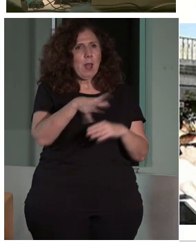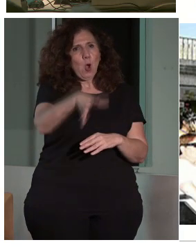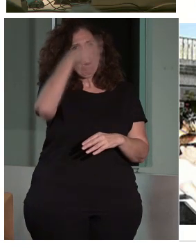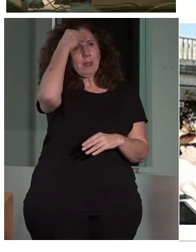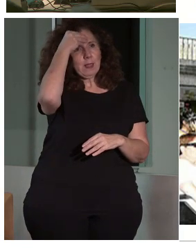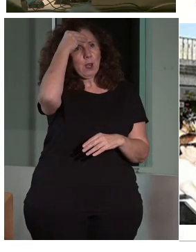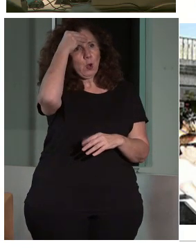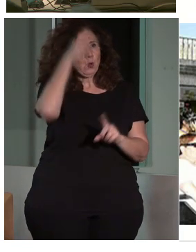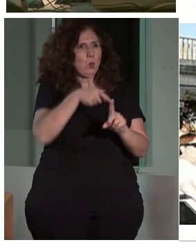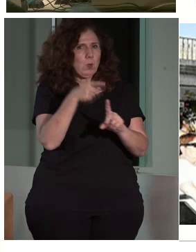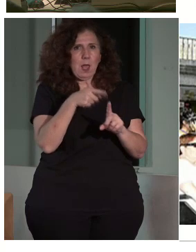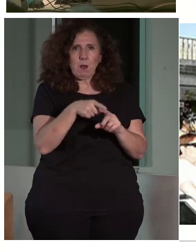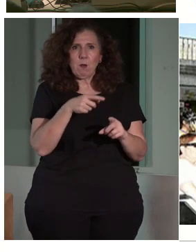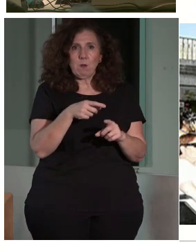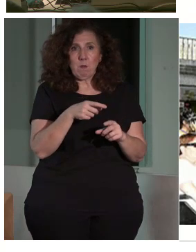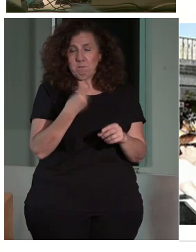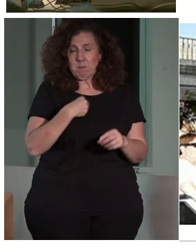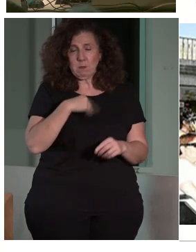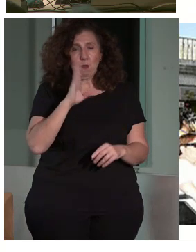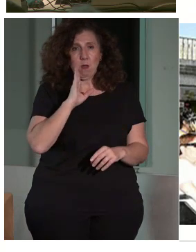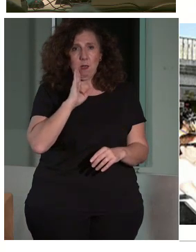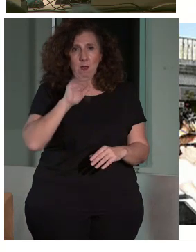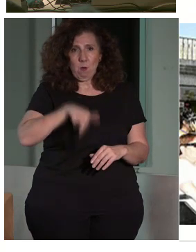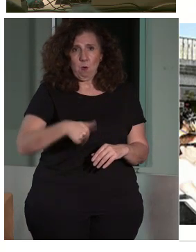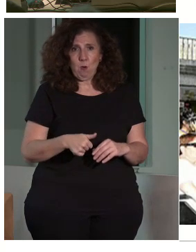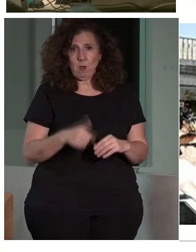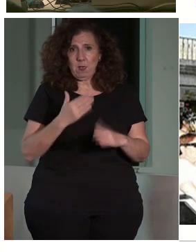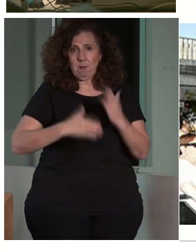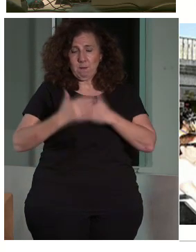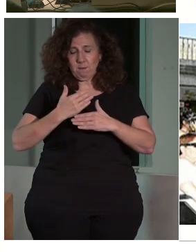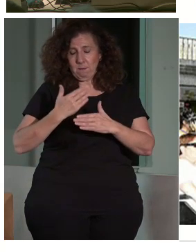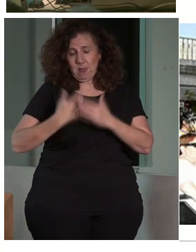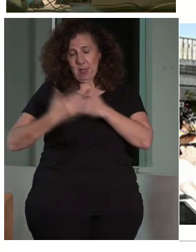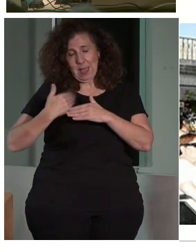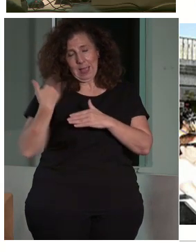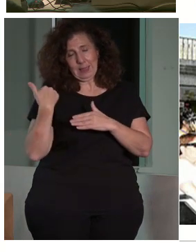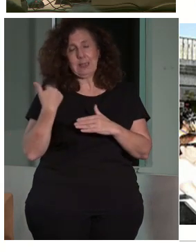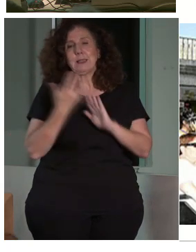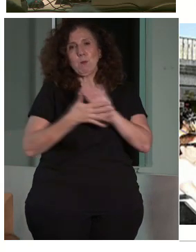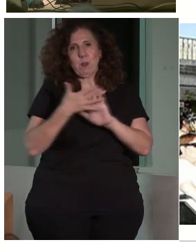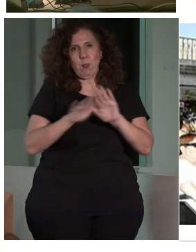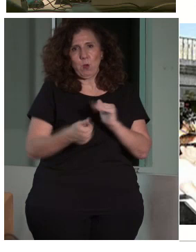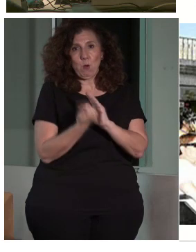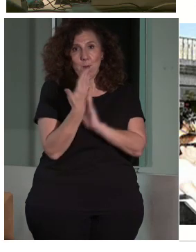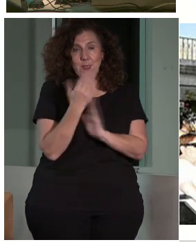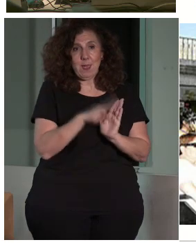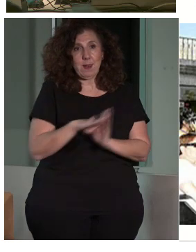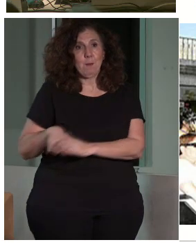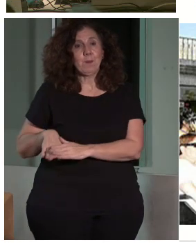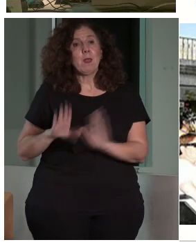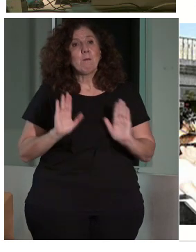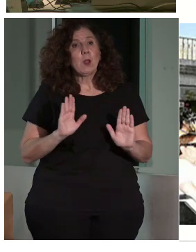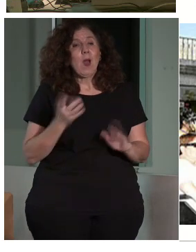utilizables… Bueno, todas estas cosas que hemos dicho anteriormente. Pero, además, a este concepto de accesibilidad había que